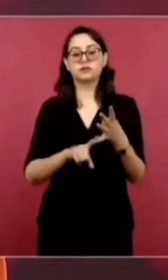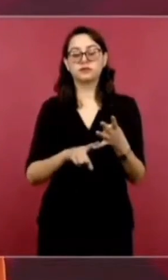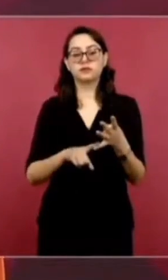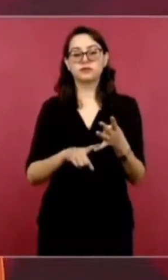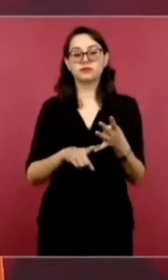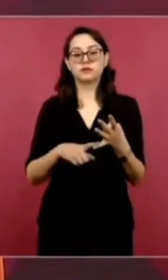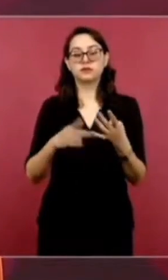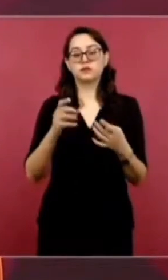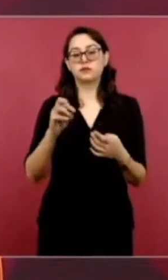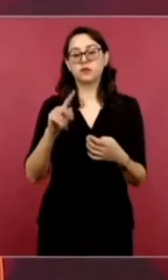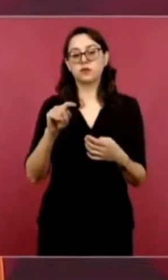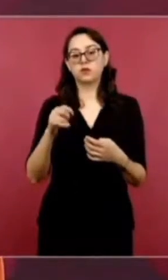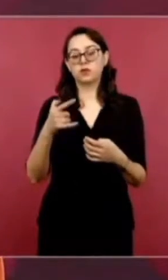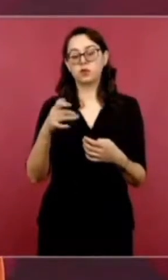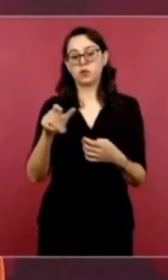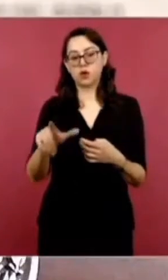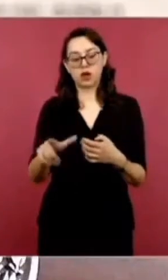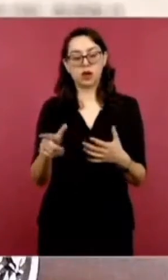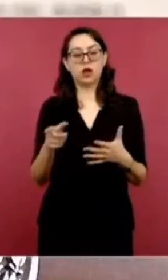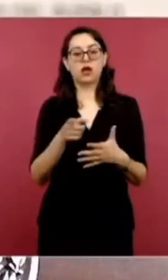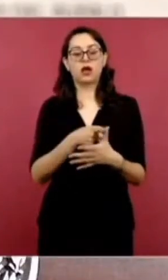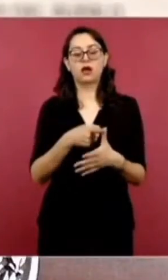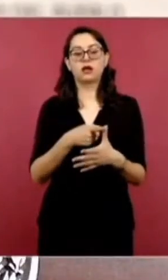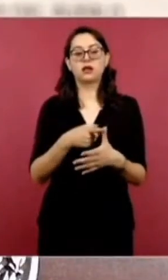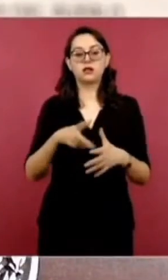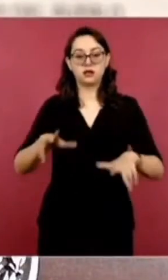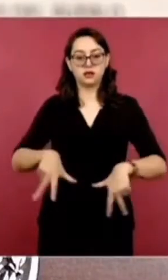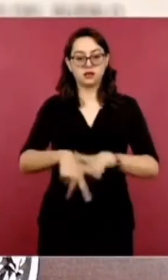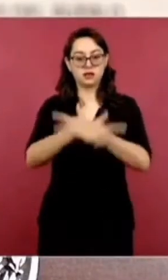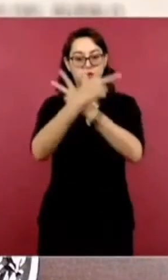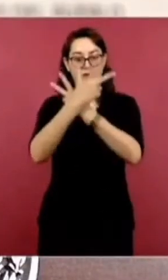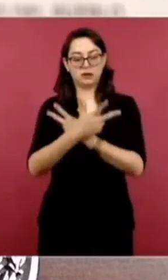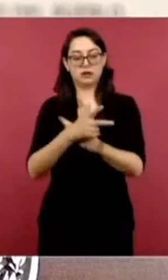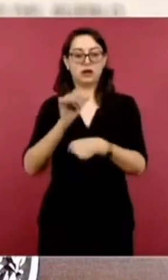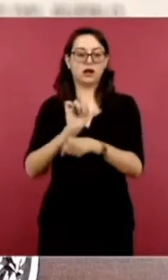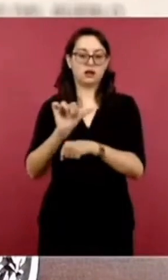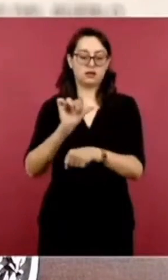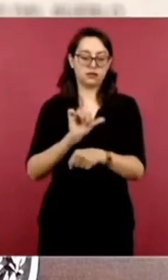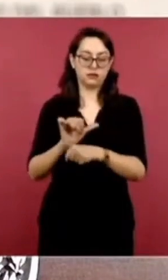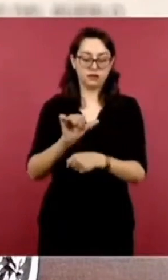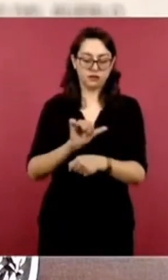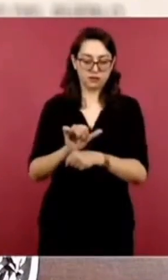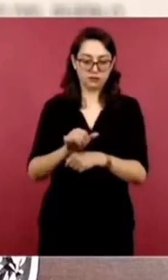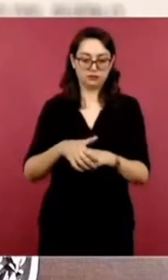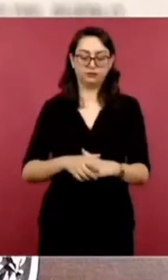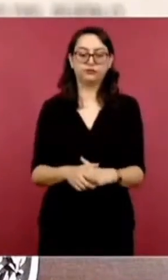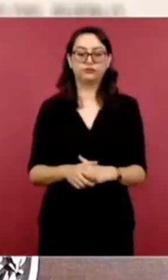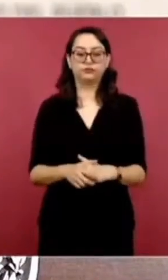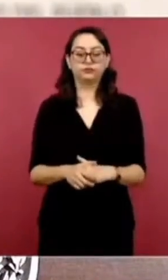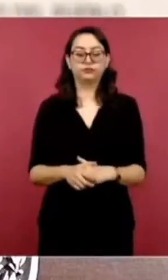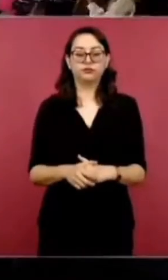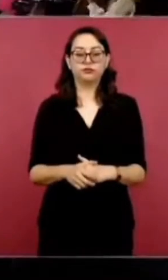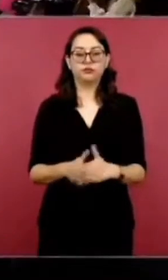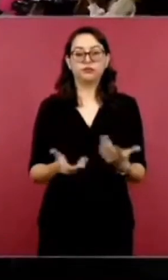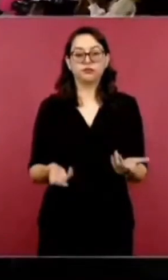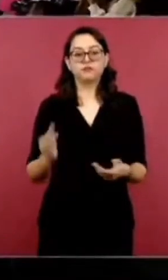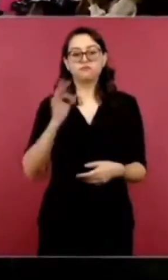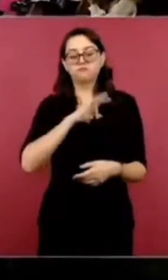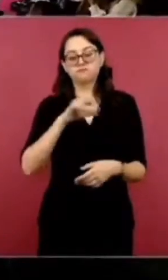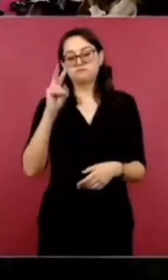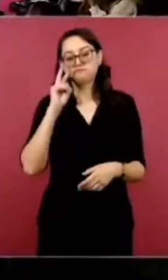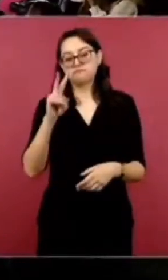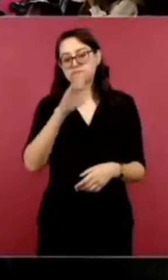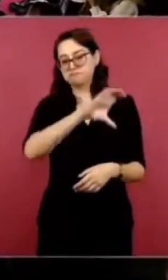de manera virtual, también Alberto Fernández, presidente de Argentina. Y por nuestra parte aquí vemos algunas